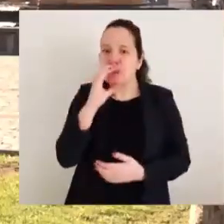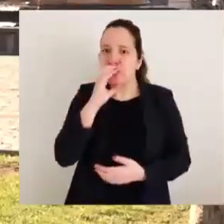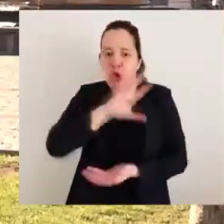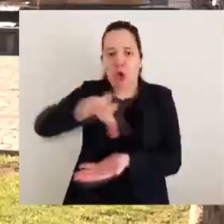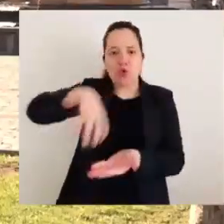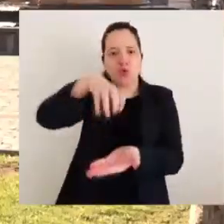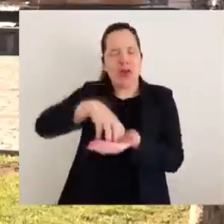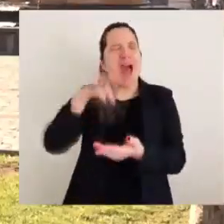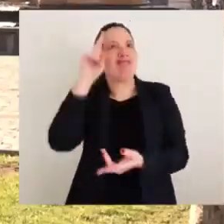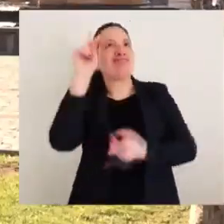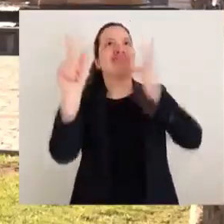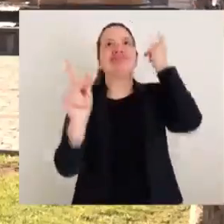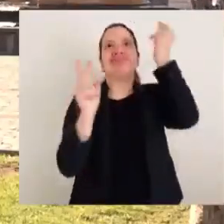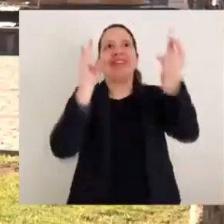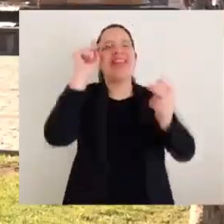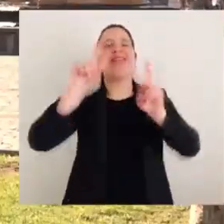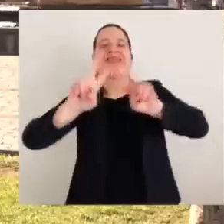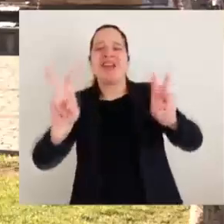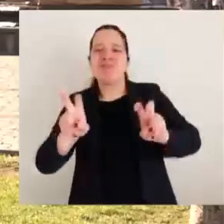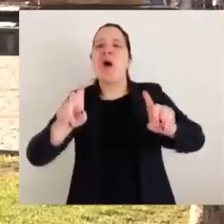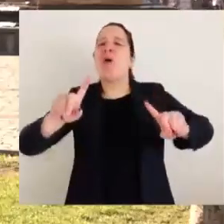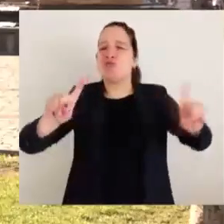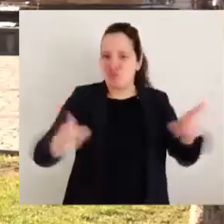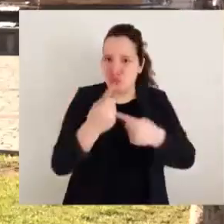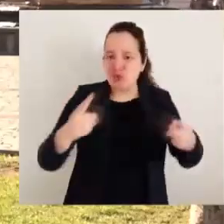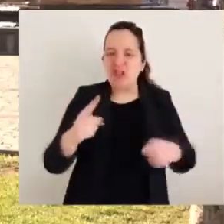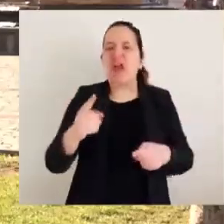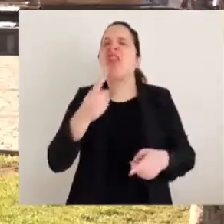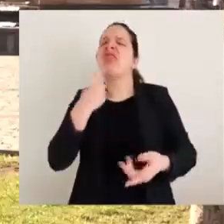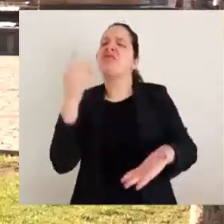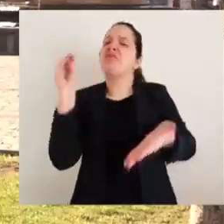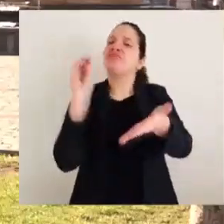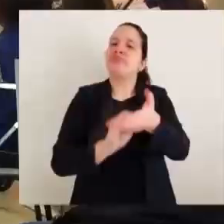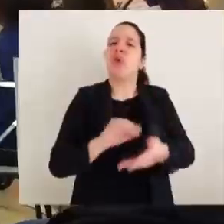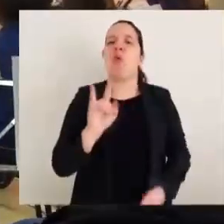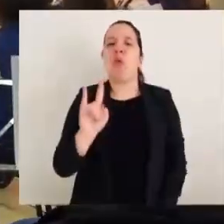Ciudad Creativa de la Música, declared by the UNESCO.